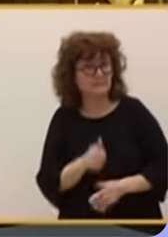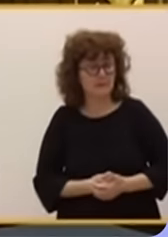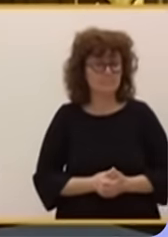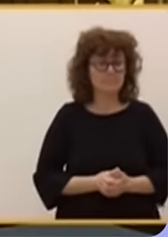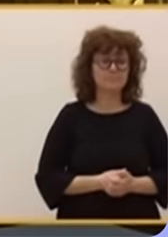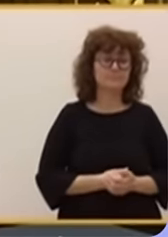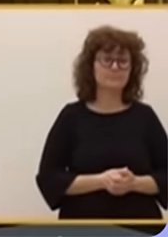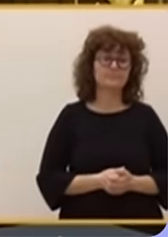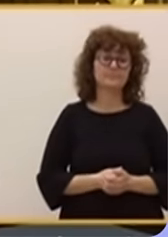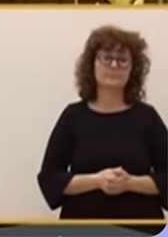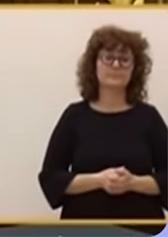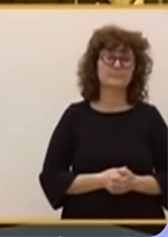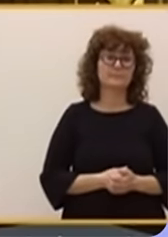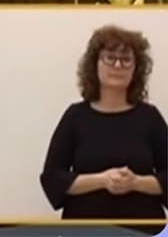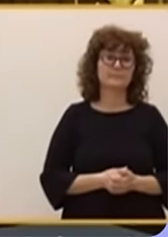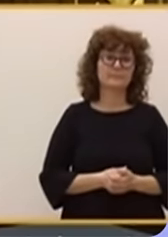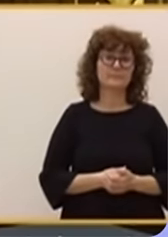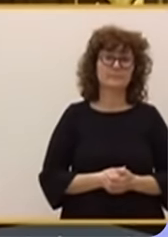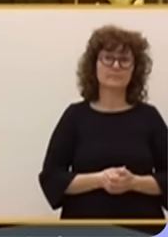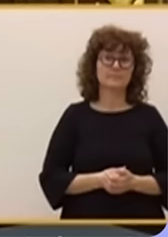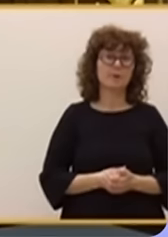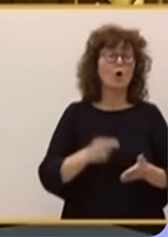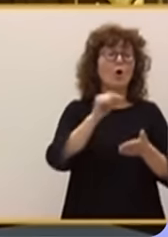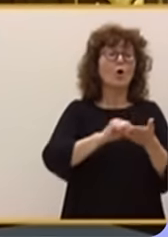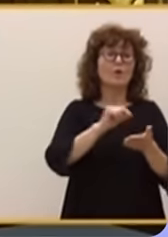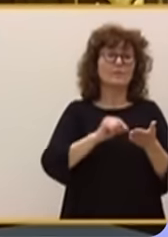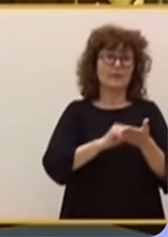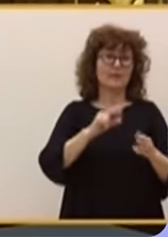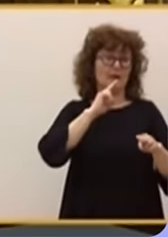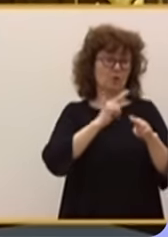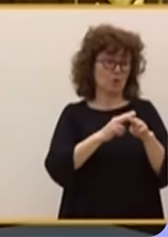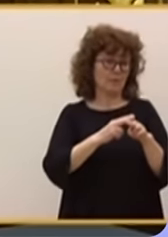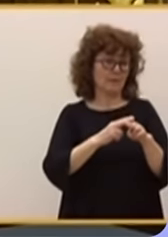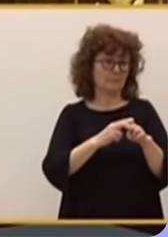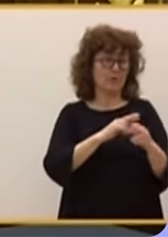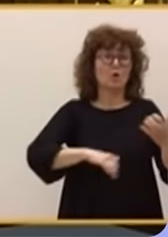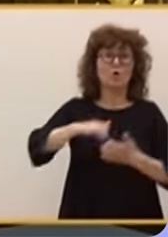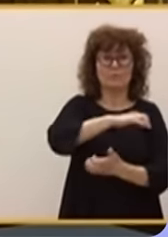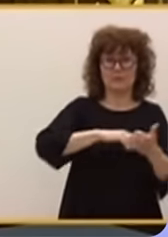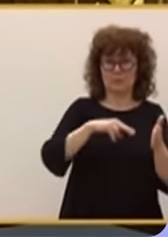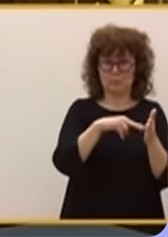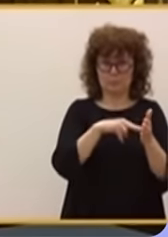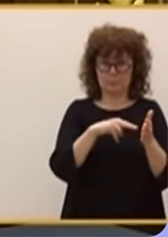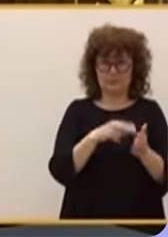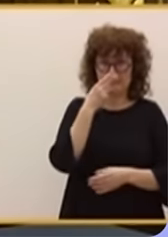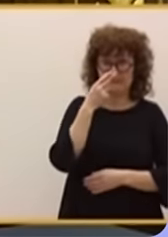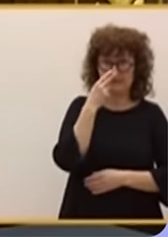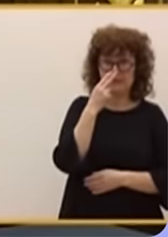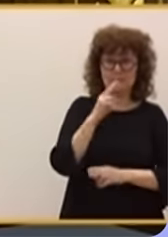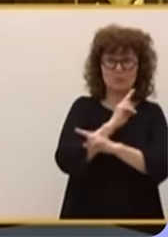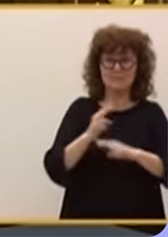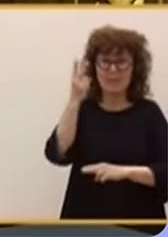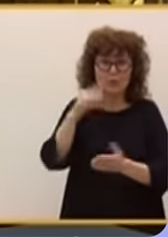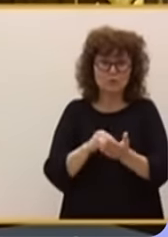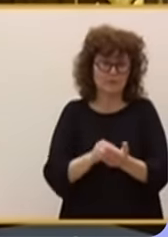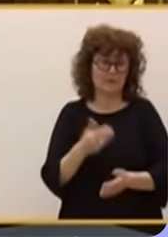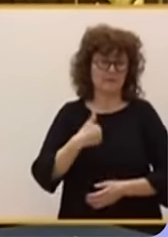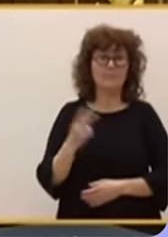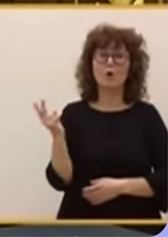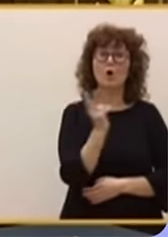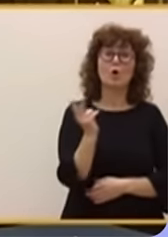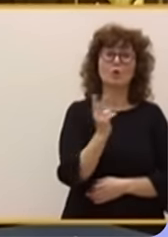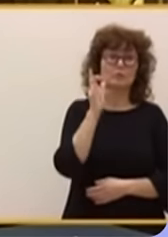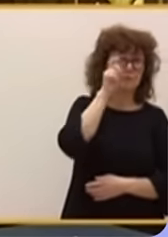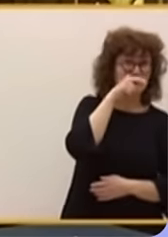Obviamente, la Oficina de Conflicto de Intereses ha contestado ya en dos ocasiones al señor Fijo y al señor Abascal. Pero el señor Fijo y el señor Abascal pues hacen